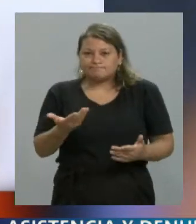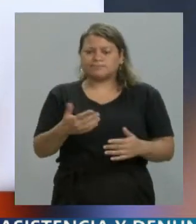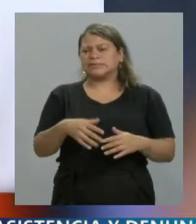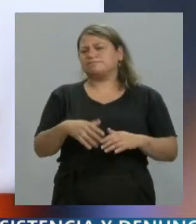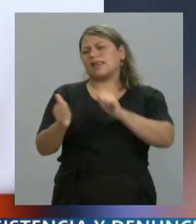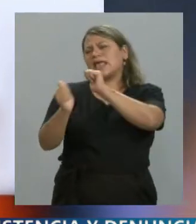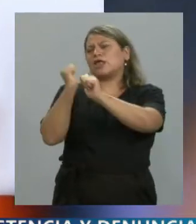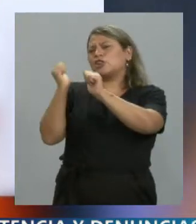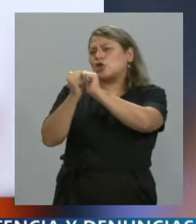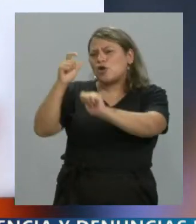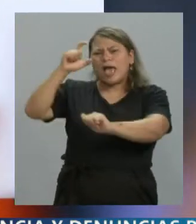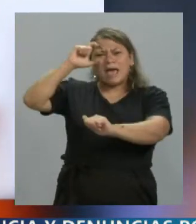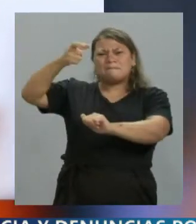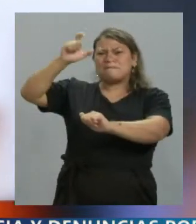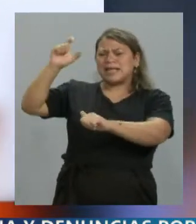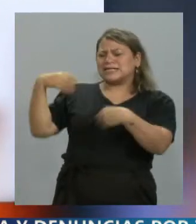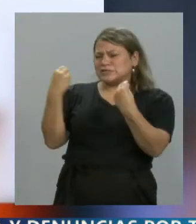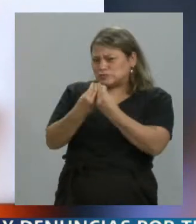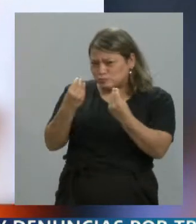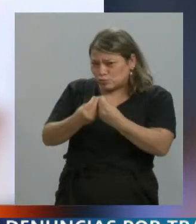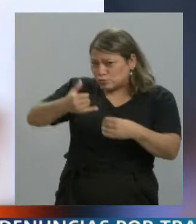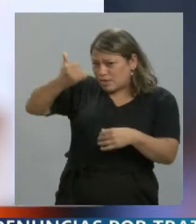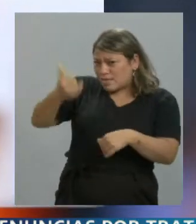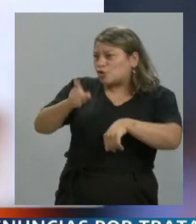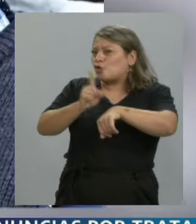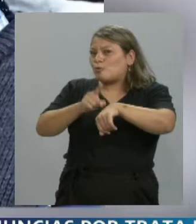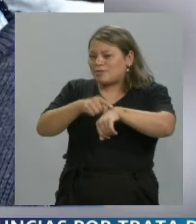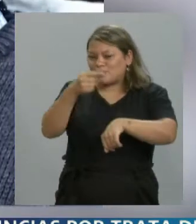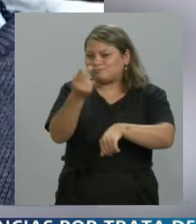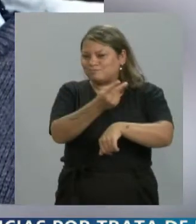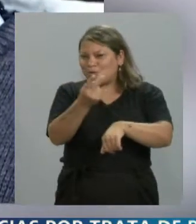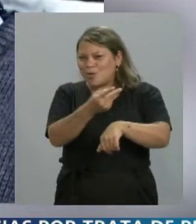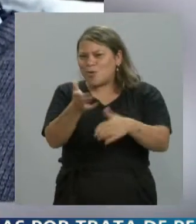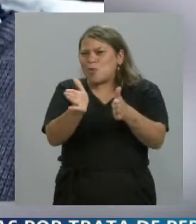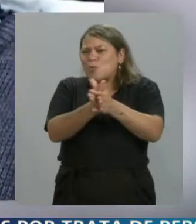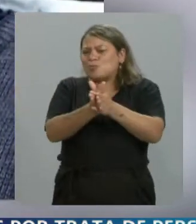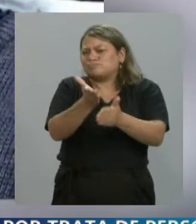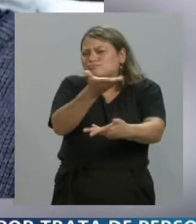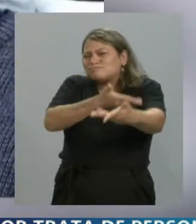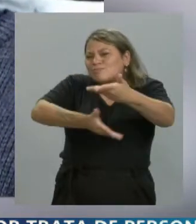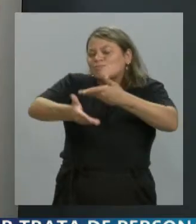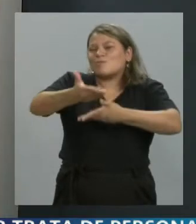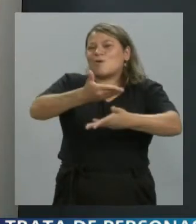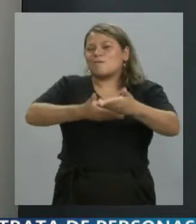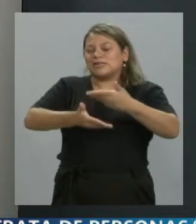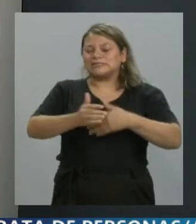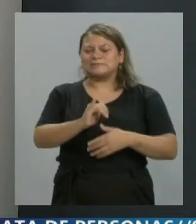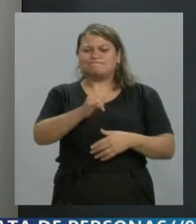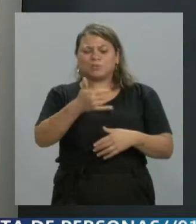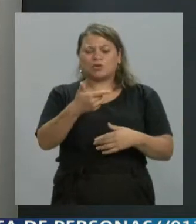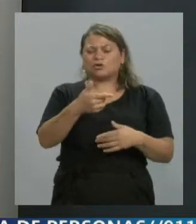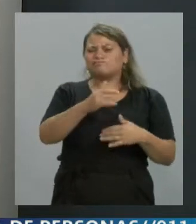anécdotas, seguramente, Coco, hablando de estos momentos que has compartido con Adelfo, porque cuando uno repasaba también su